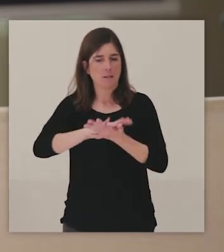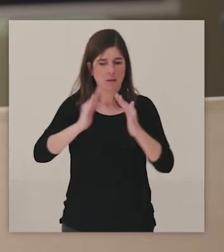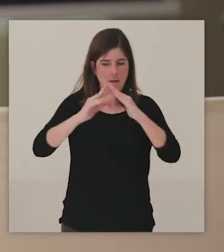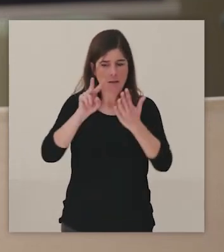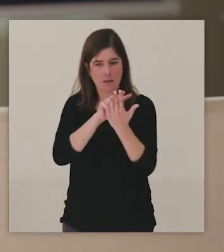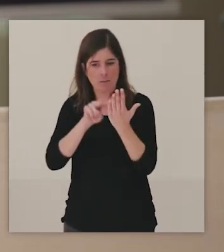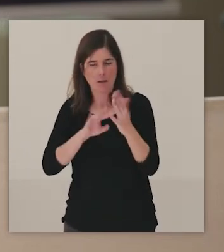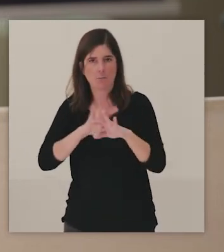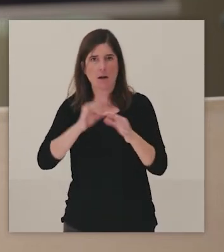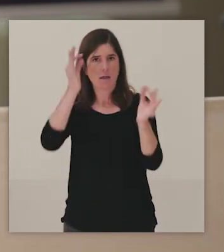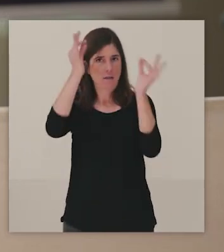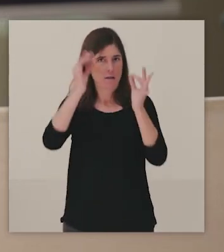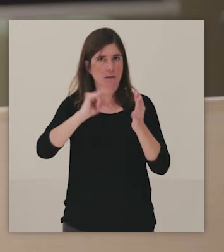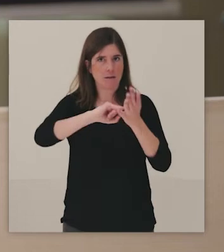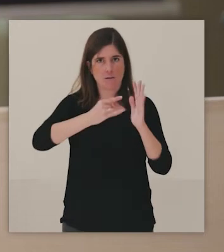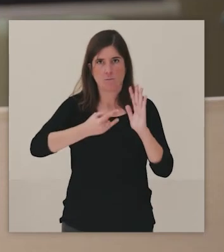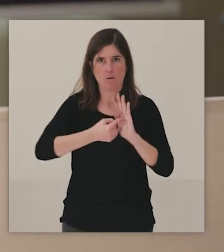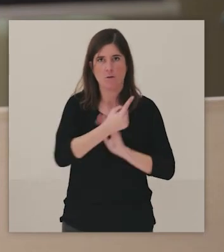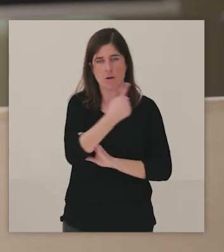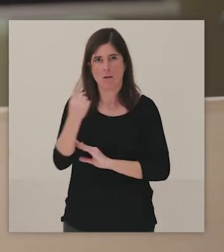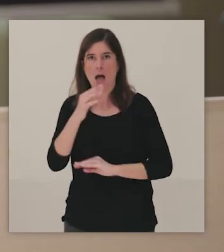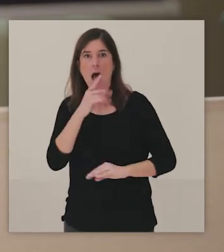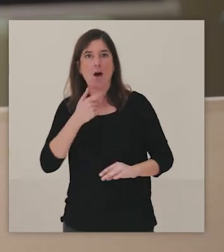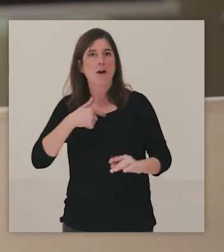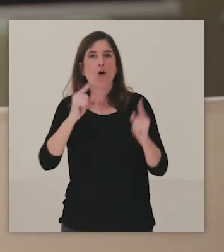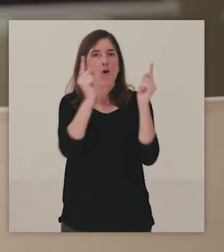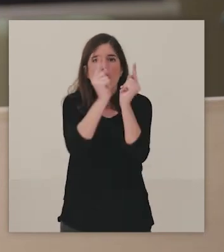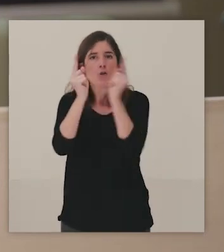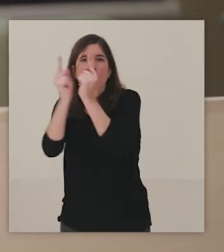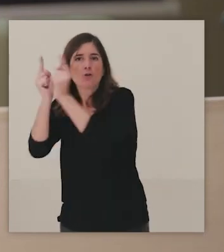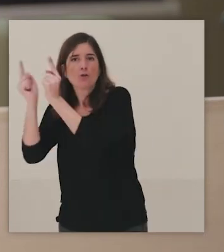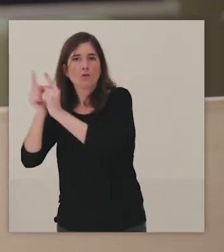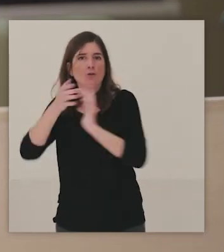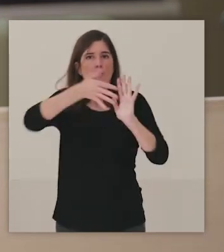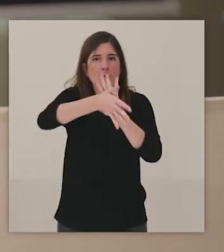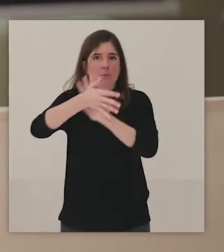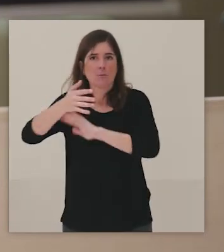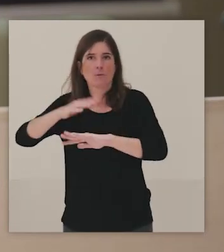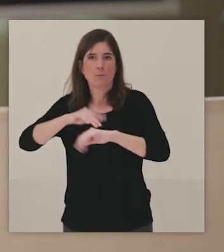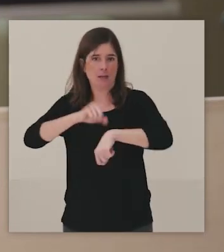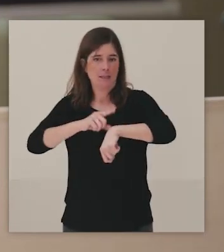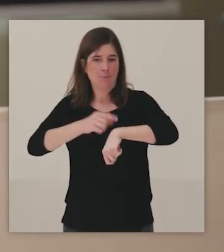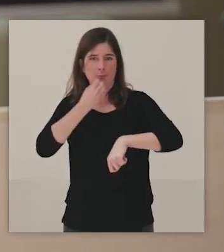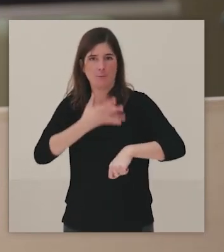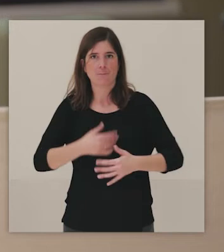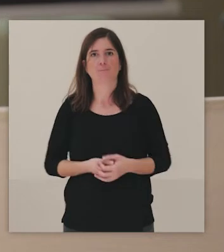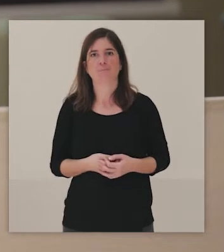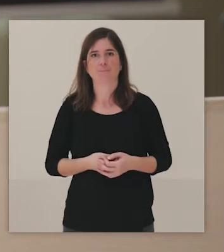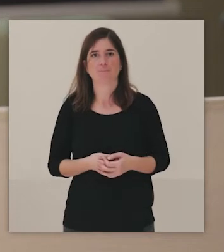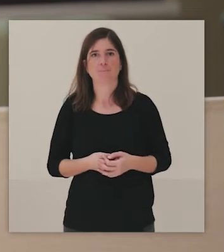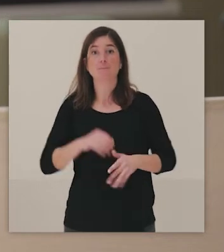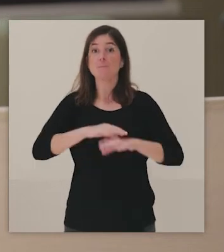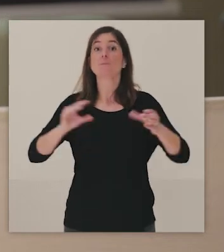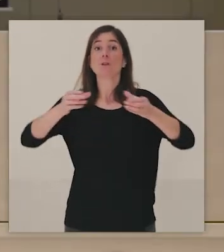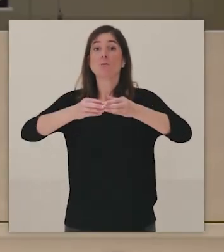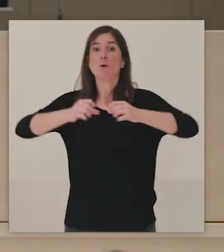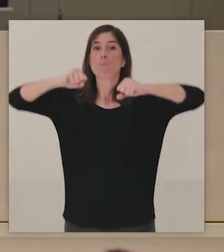Yo voy a ir como a titulares para que me dé tiempo a contaros todo. En el caso de personas mayores,